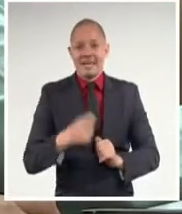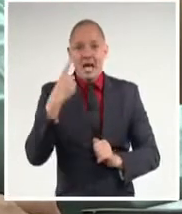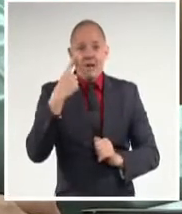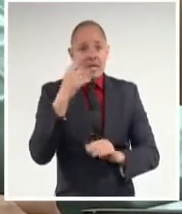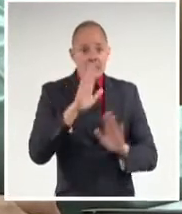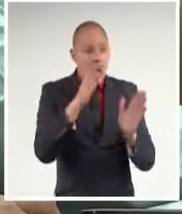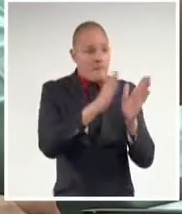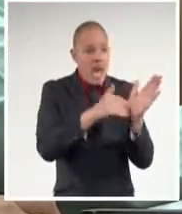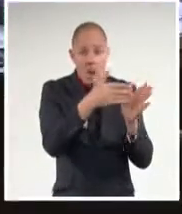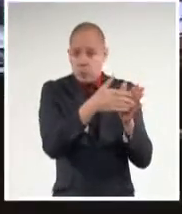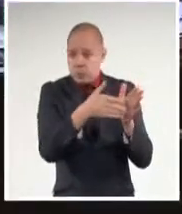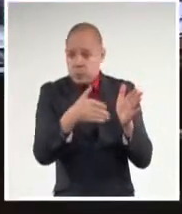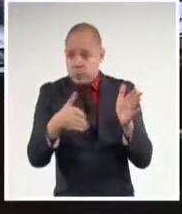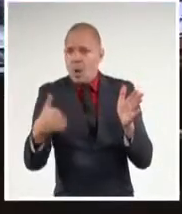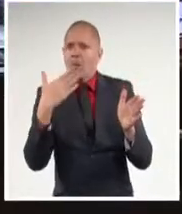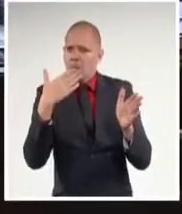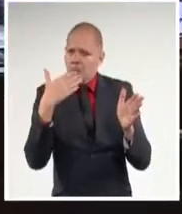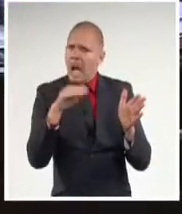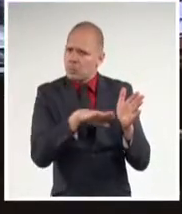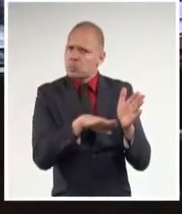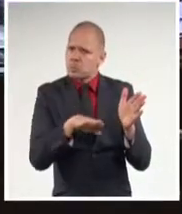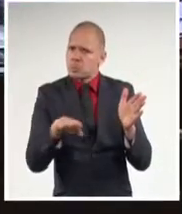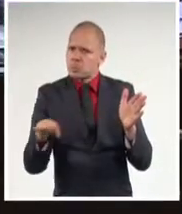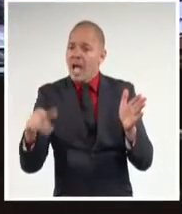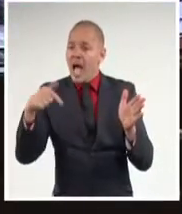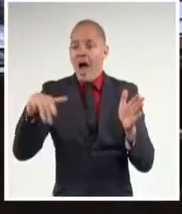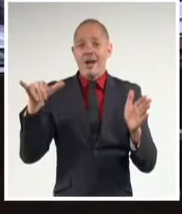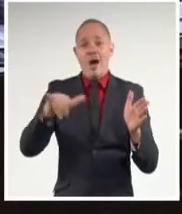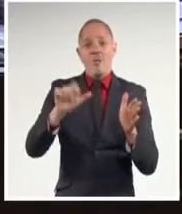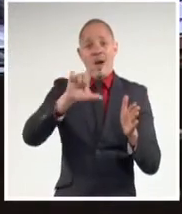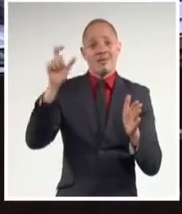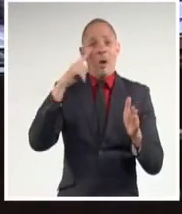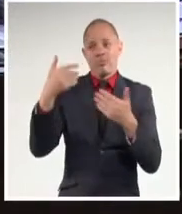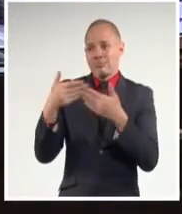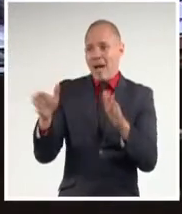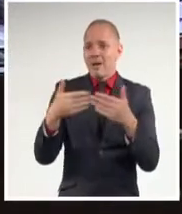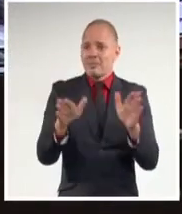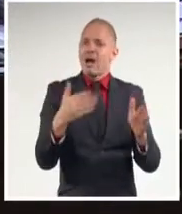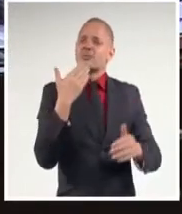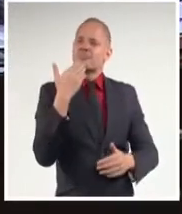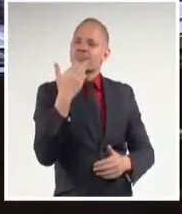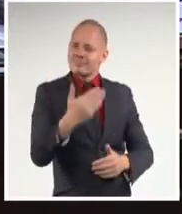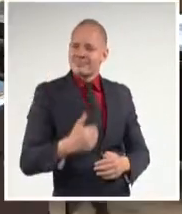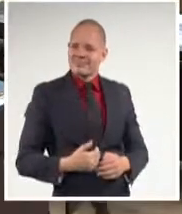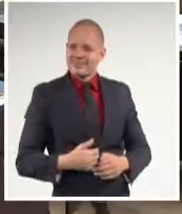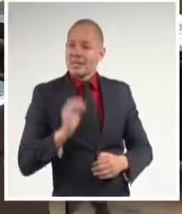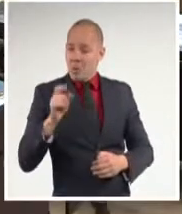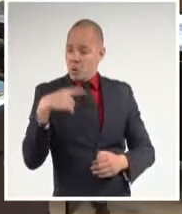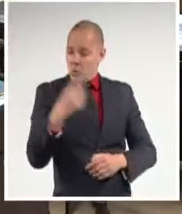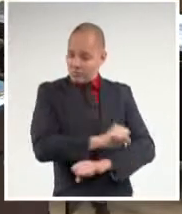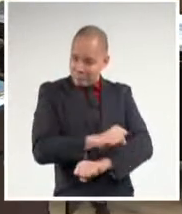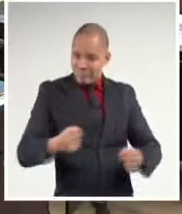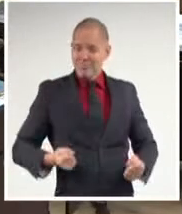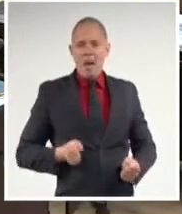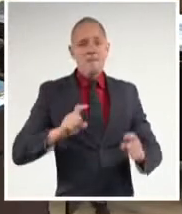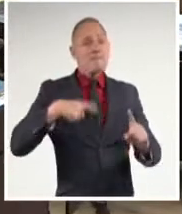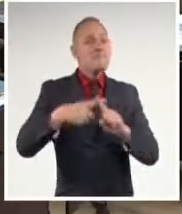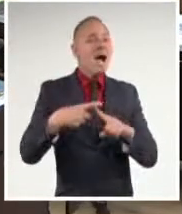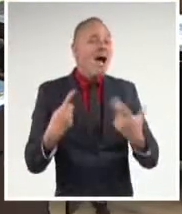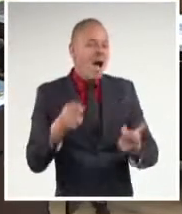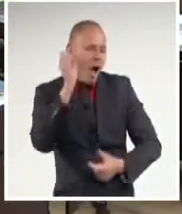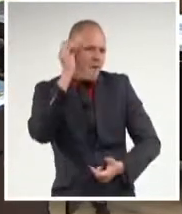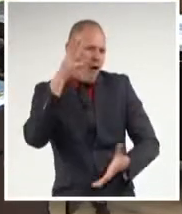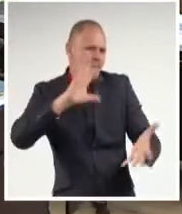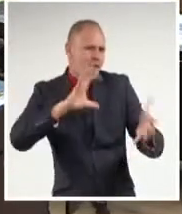abriendo incluso fronteras. Todo eso demuestra que no ha sido solo resistencia, ha sido creación. Miguel Díaz-Canel